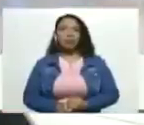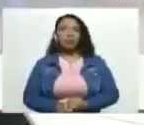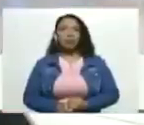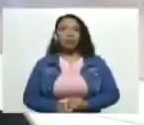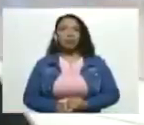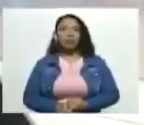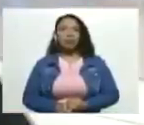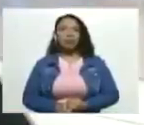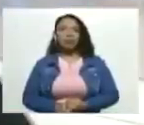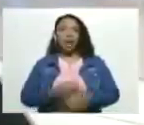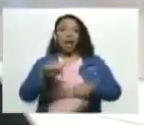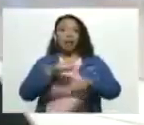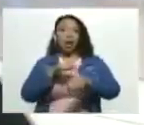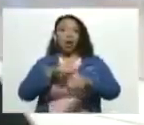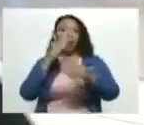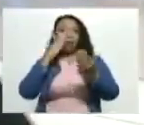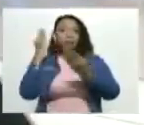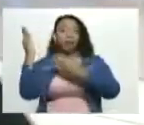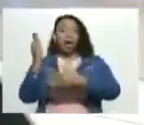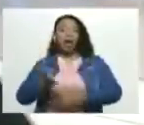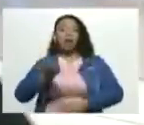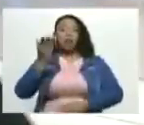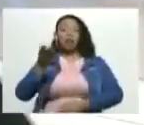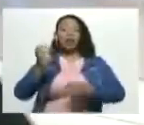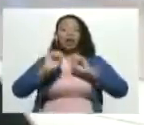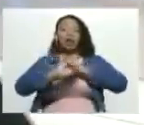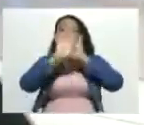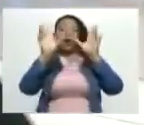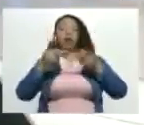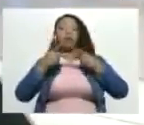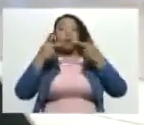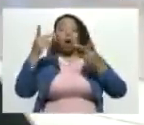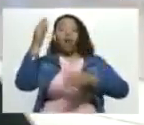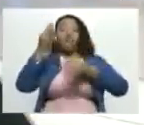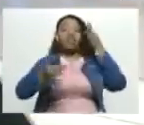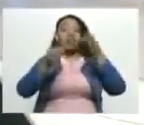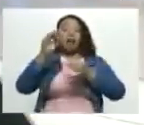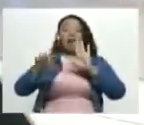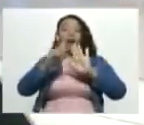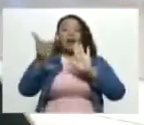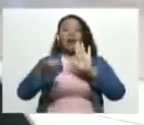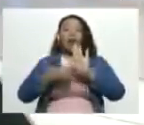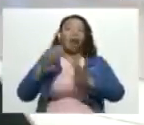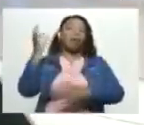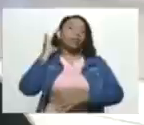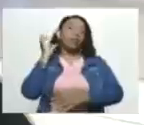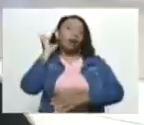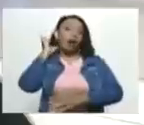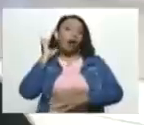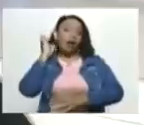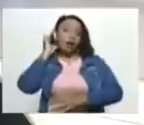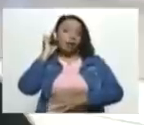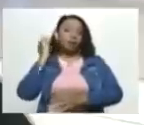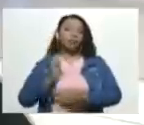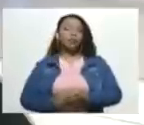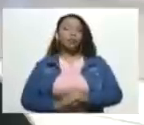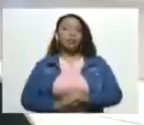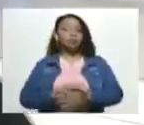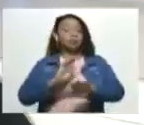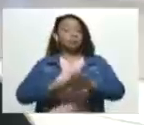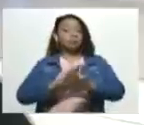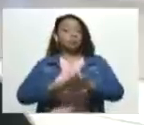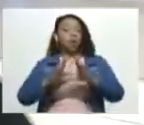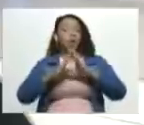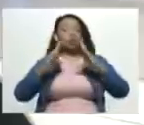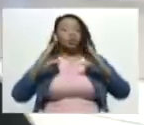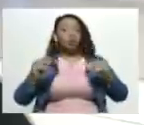bien a esta hora escuchaban importantísimas declaraciones del fiscal general de la república a propósito de todas